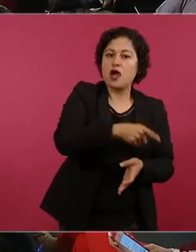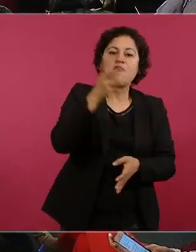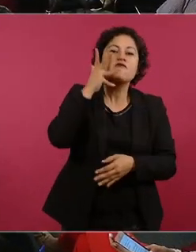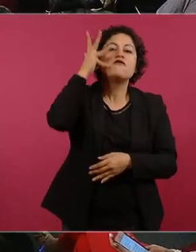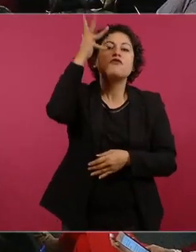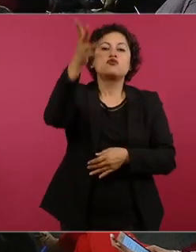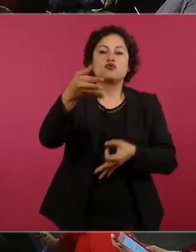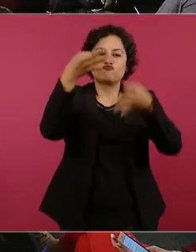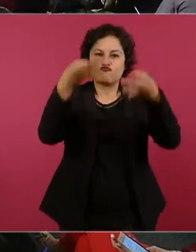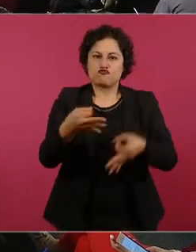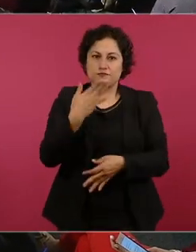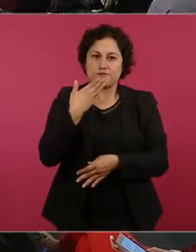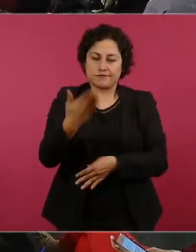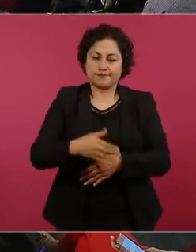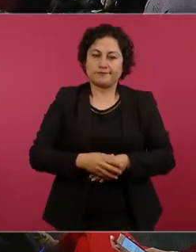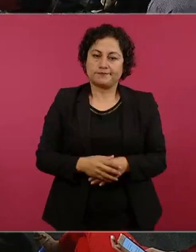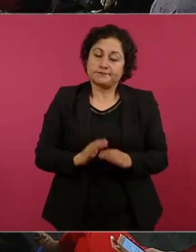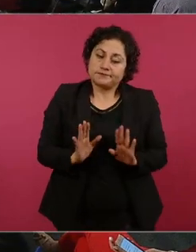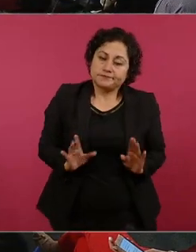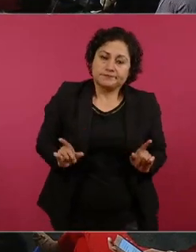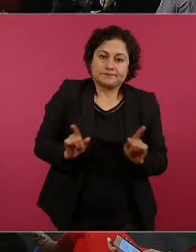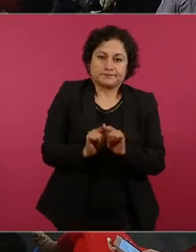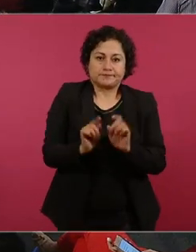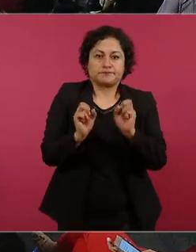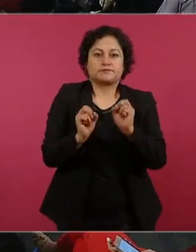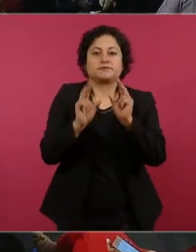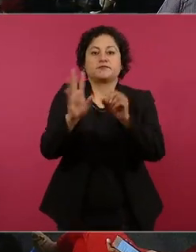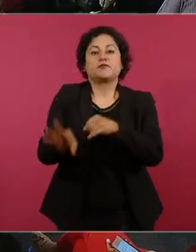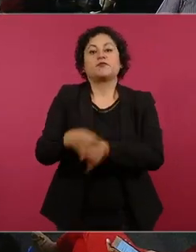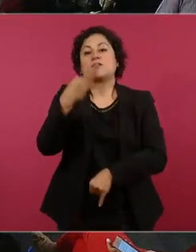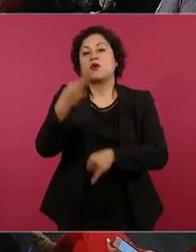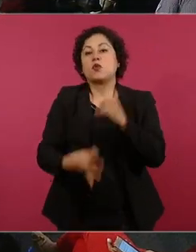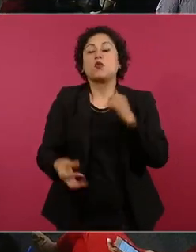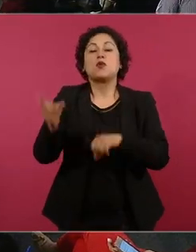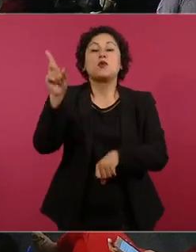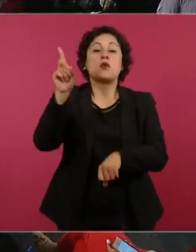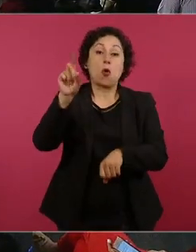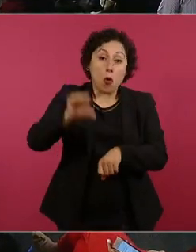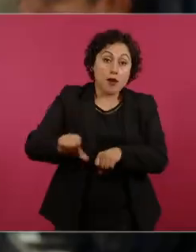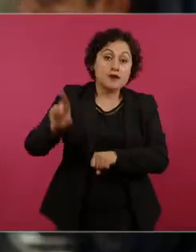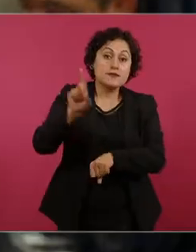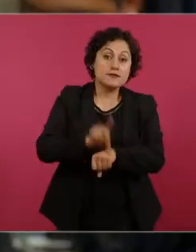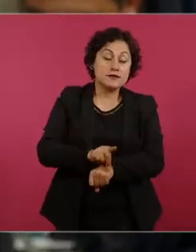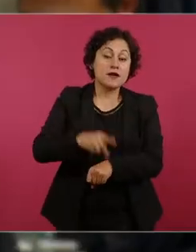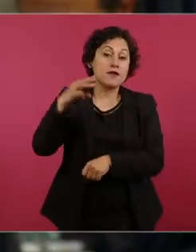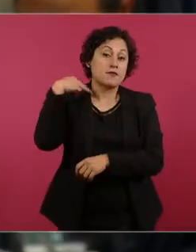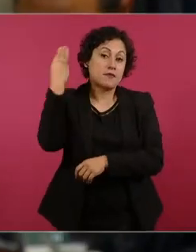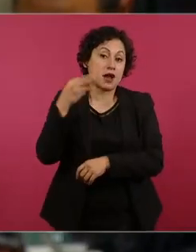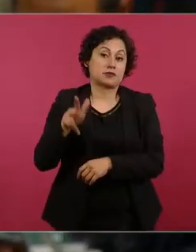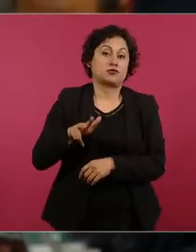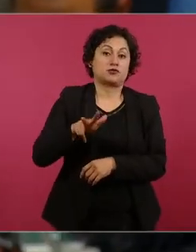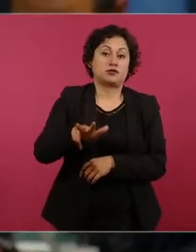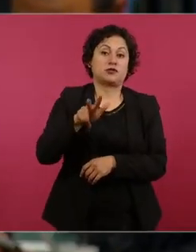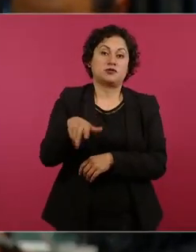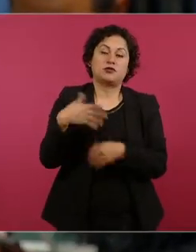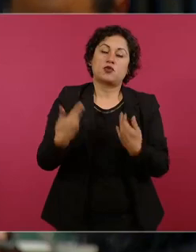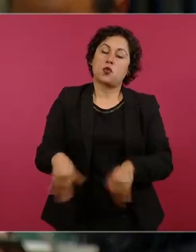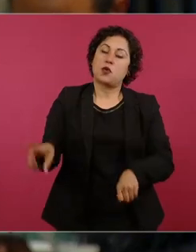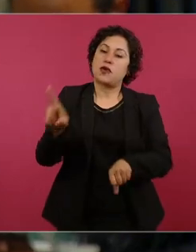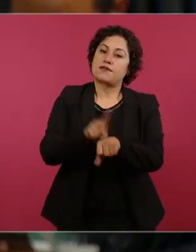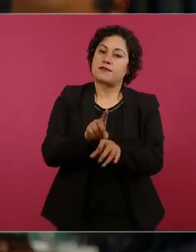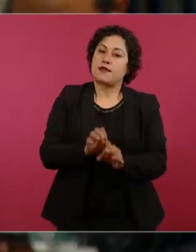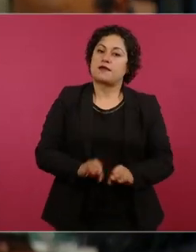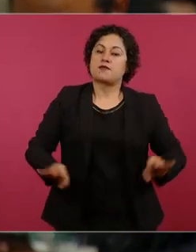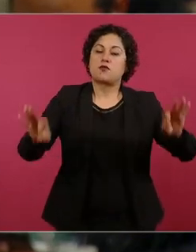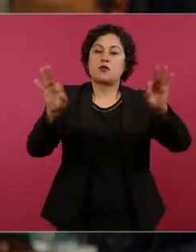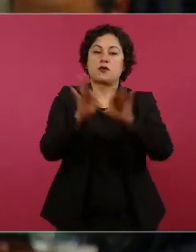ciudadanos y bueno para terminar es 18 de marzo es un día muy importante es el aniversario de